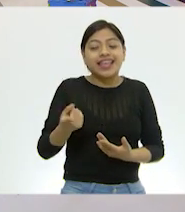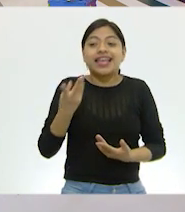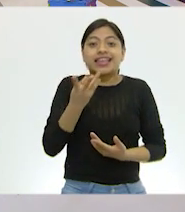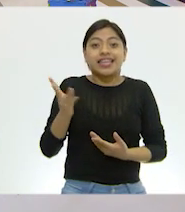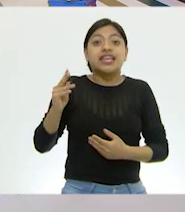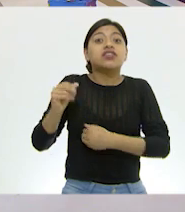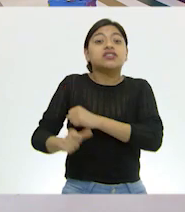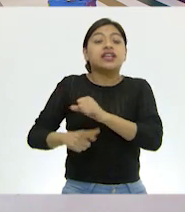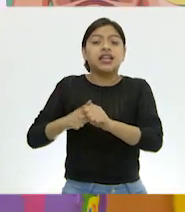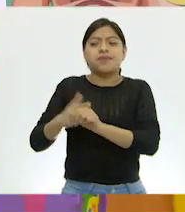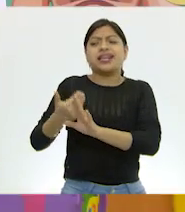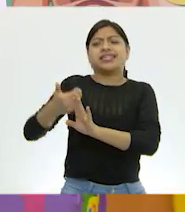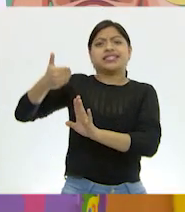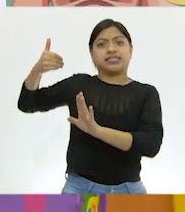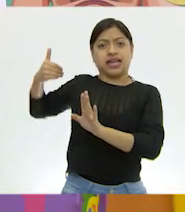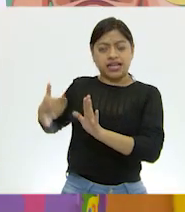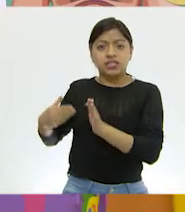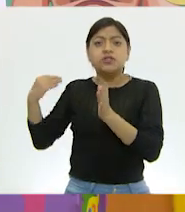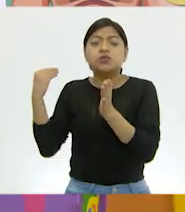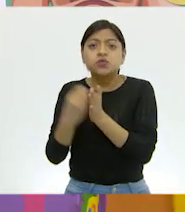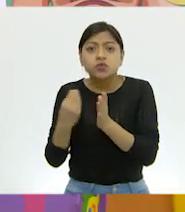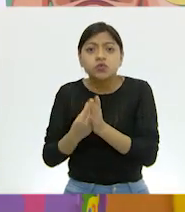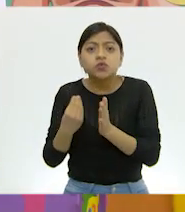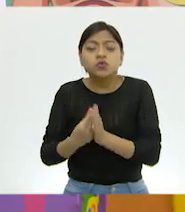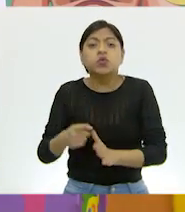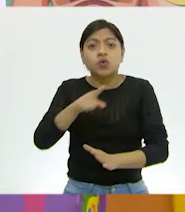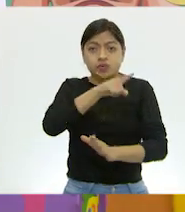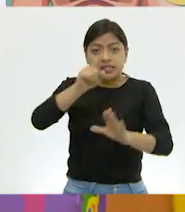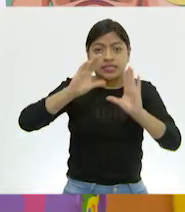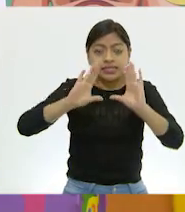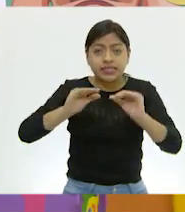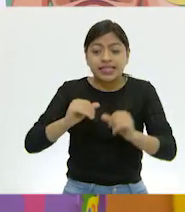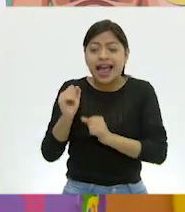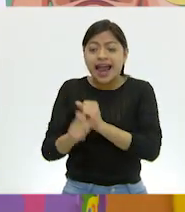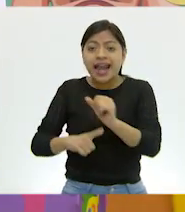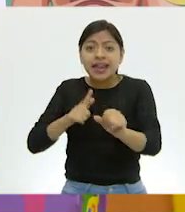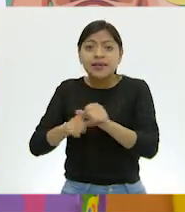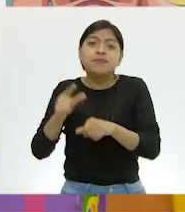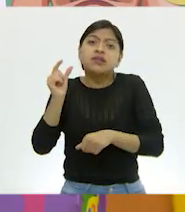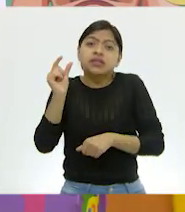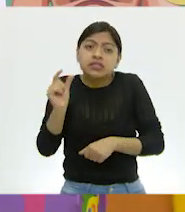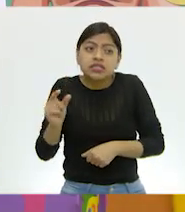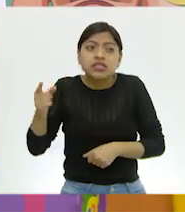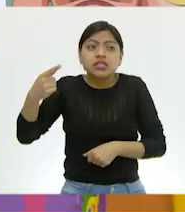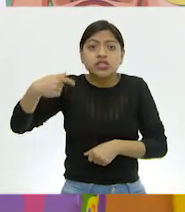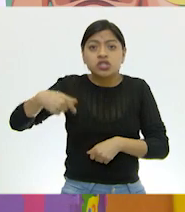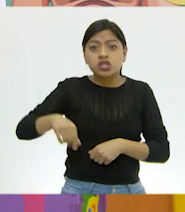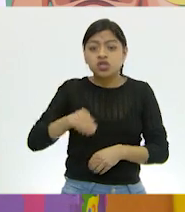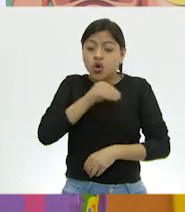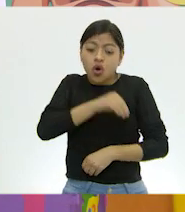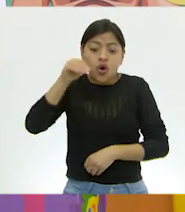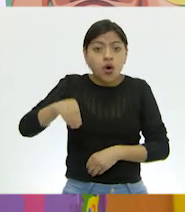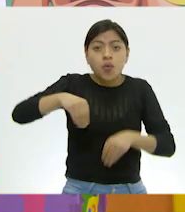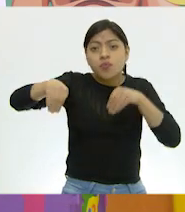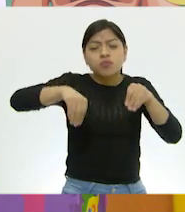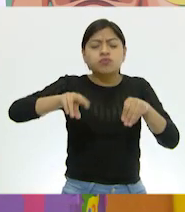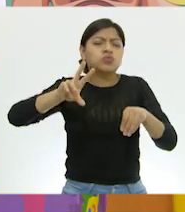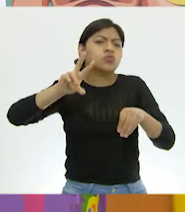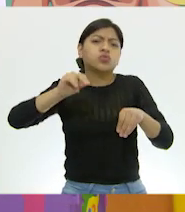recuerdas en la clase. Dijimos que son animales pequeños, que no se mueven mucho.